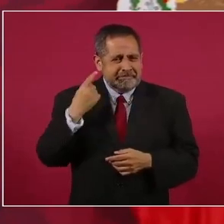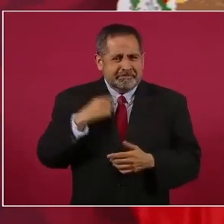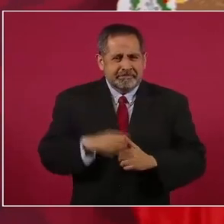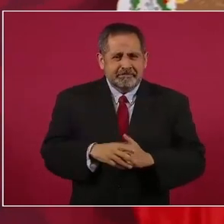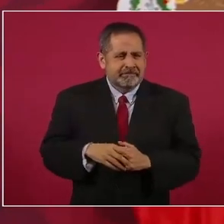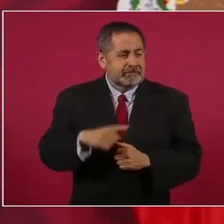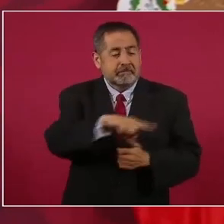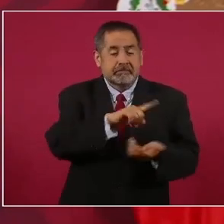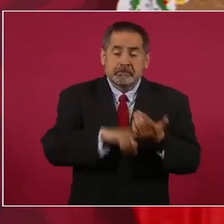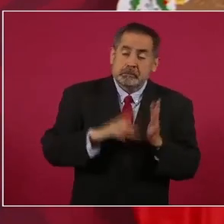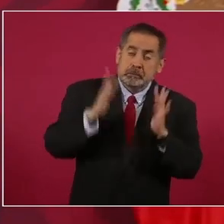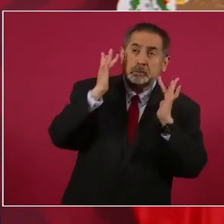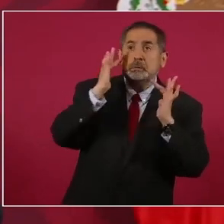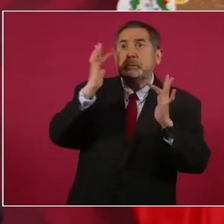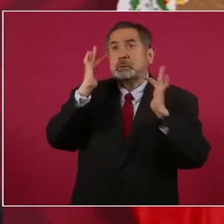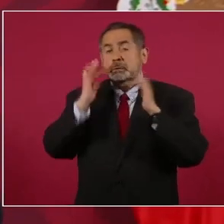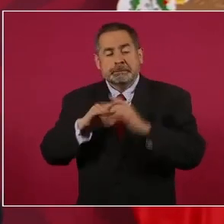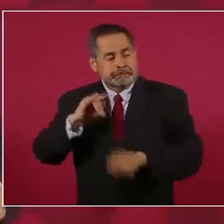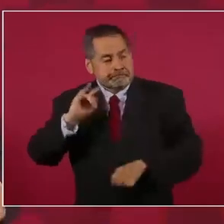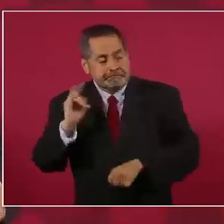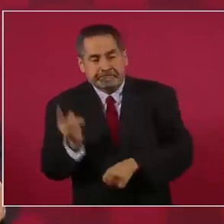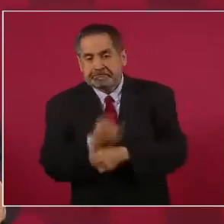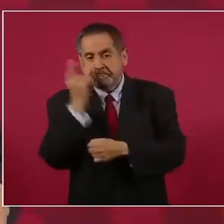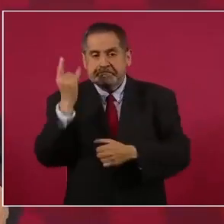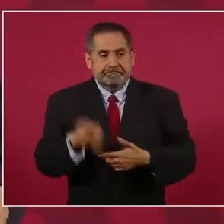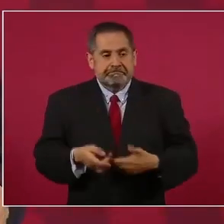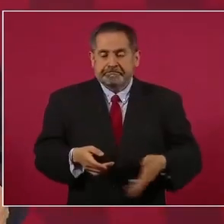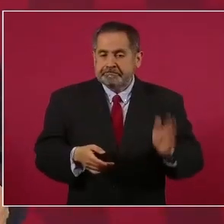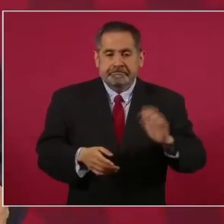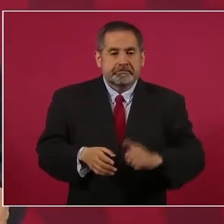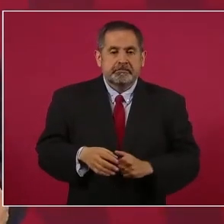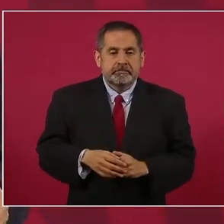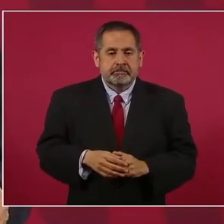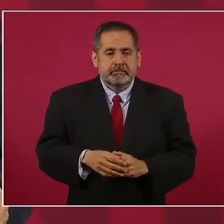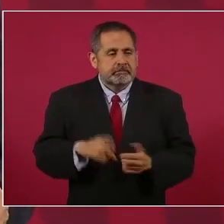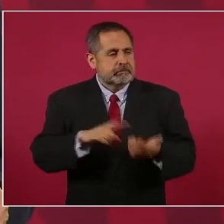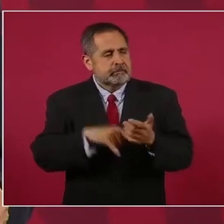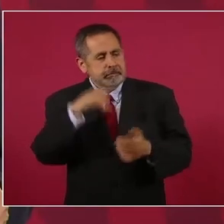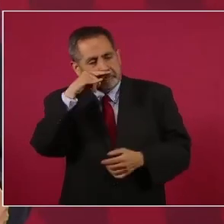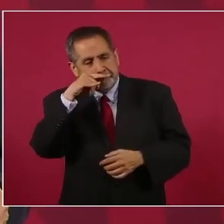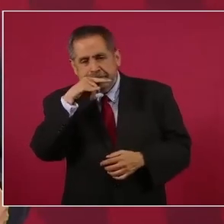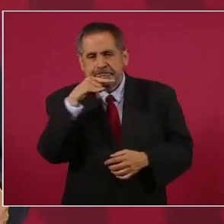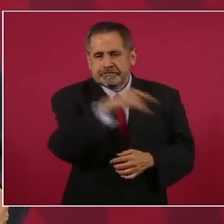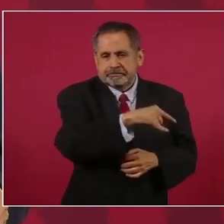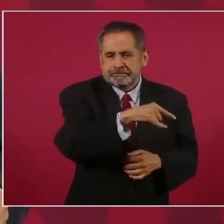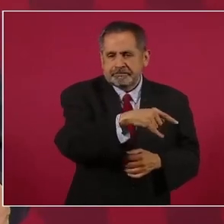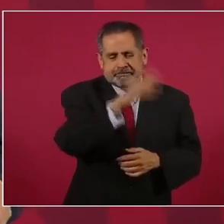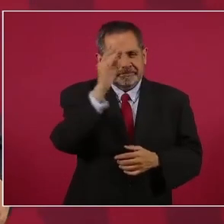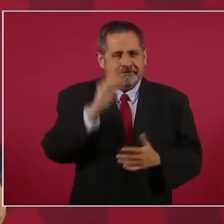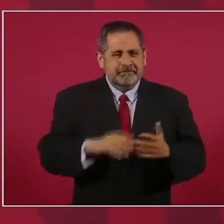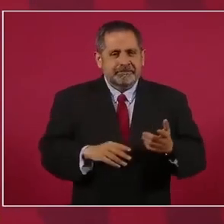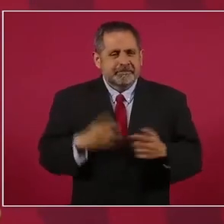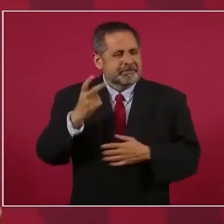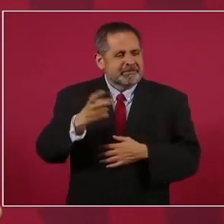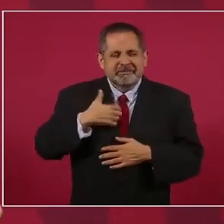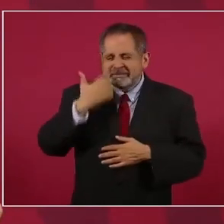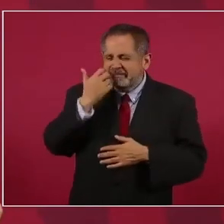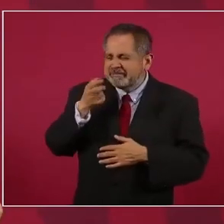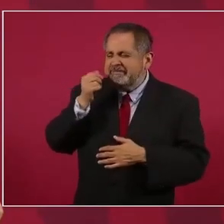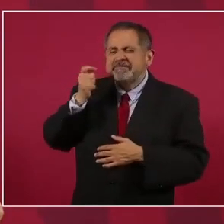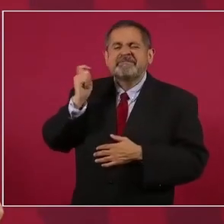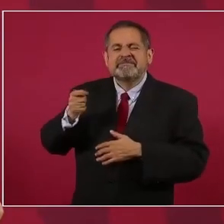Estos santurrones, hipócritas, nada más por eso me gustaría